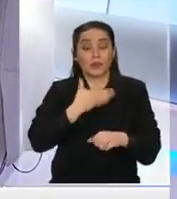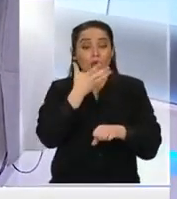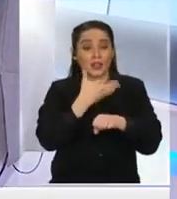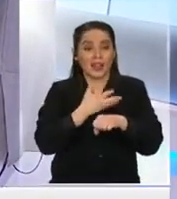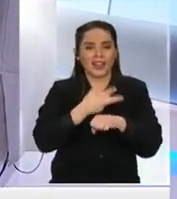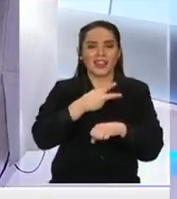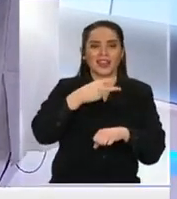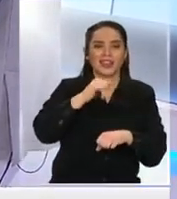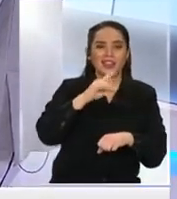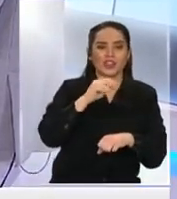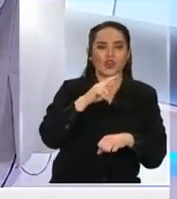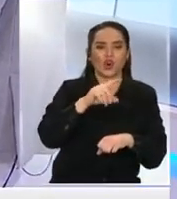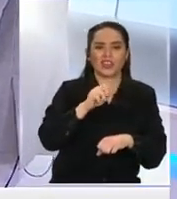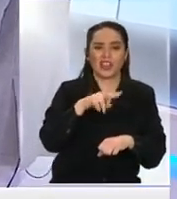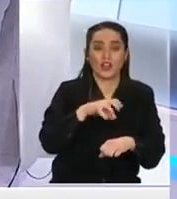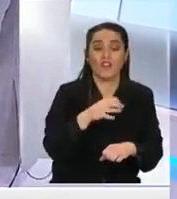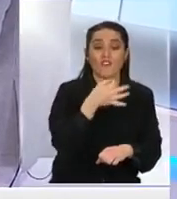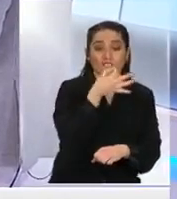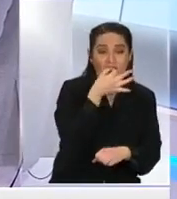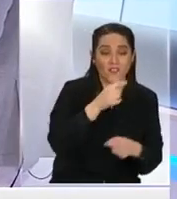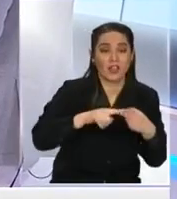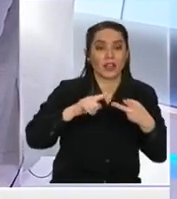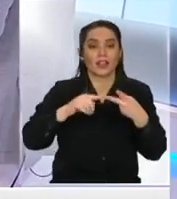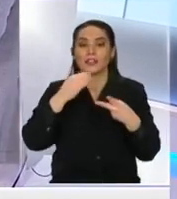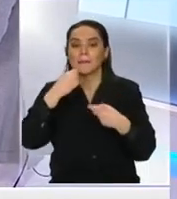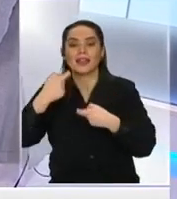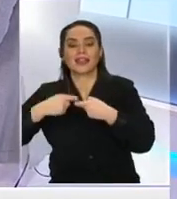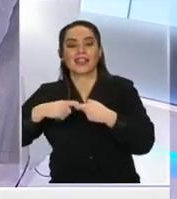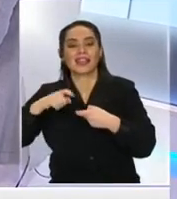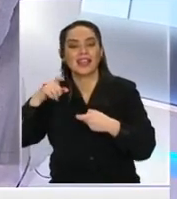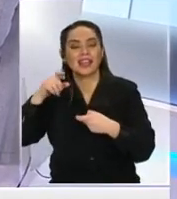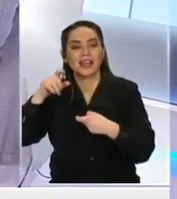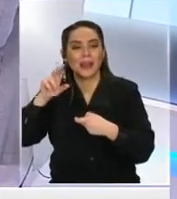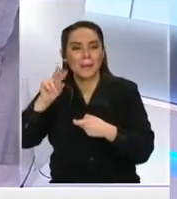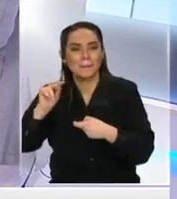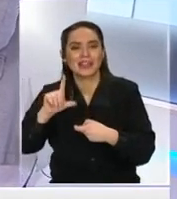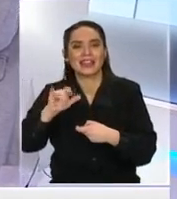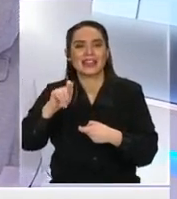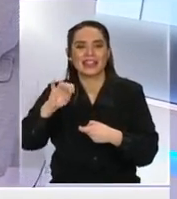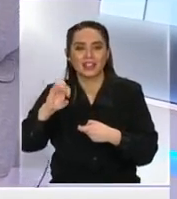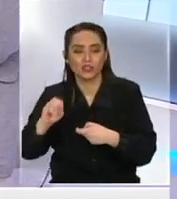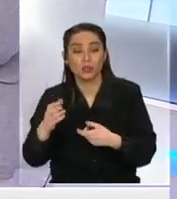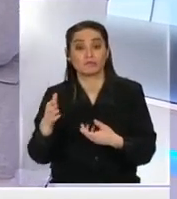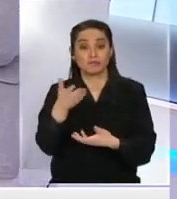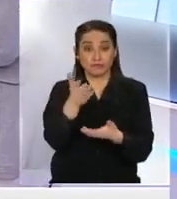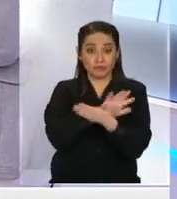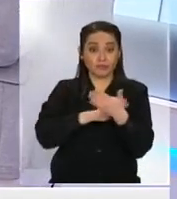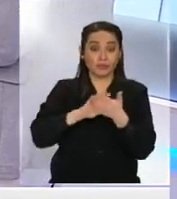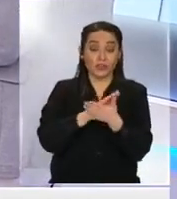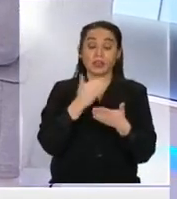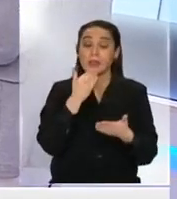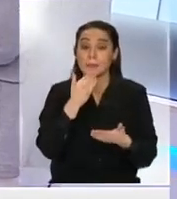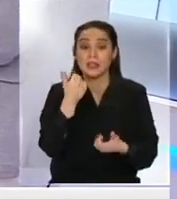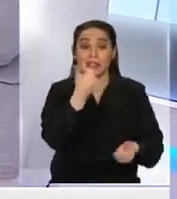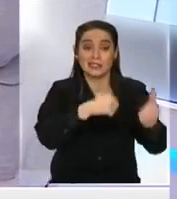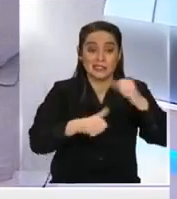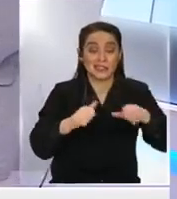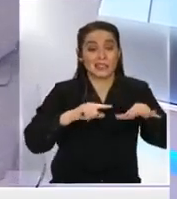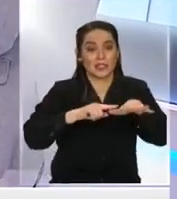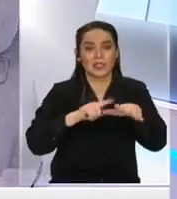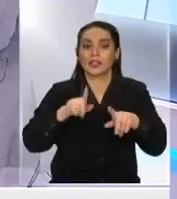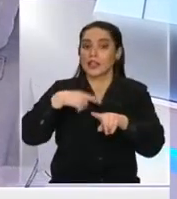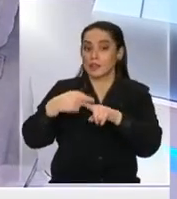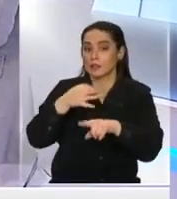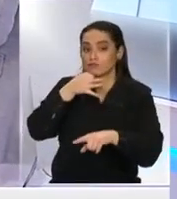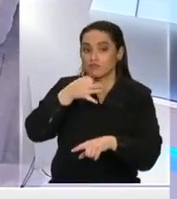y que además nosotros invirtamos mucho más en algo que los privados no invierten, que es ciencia, tecnología, pero además le cuento